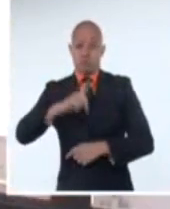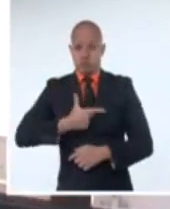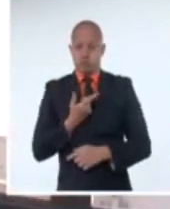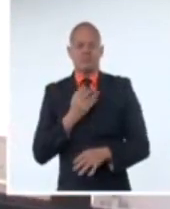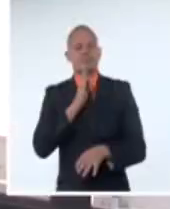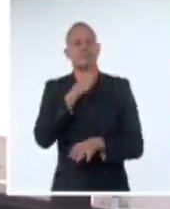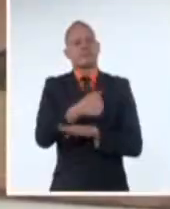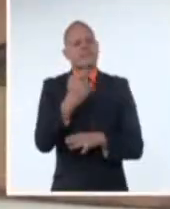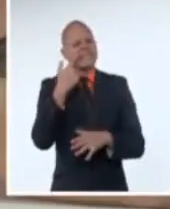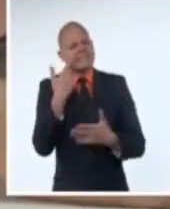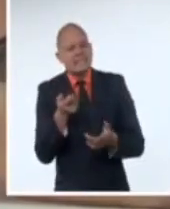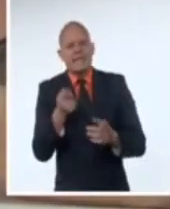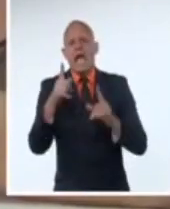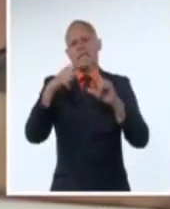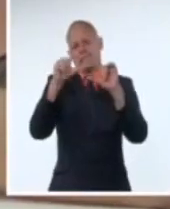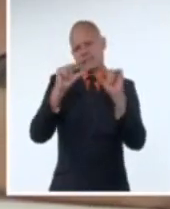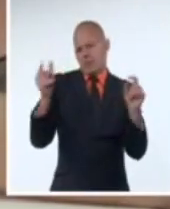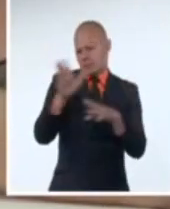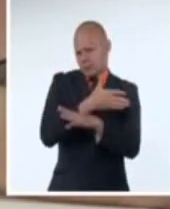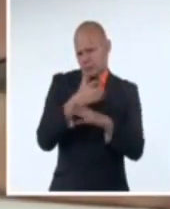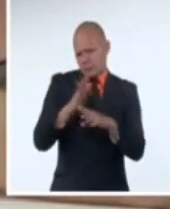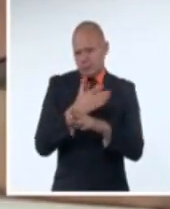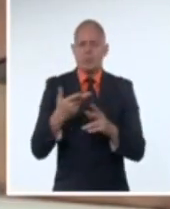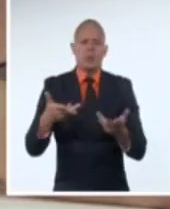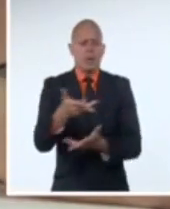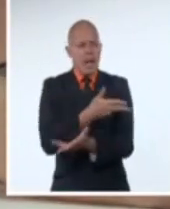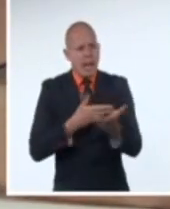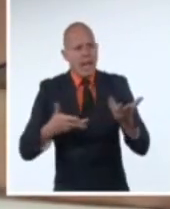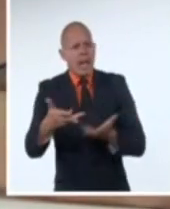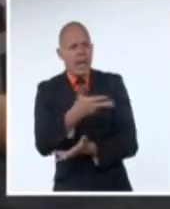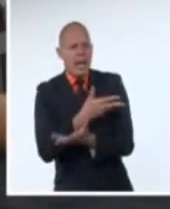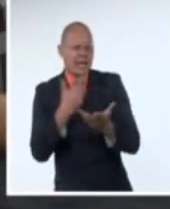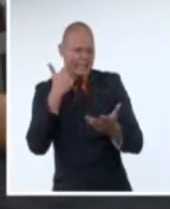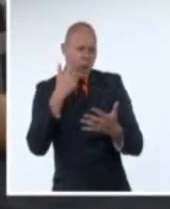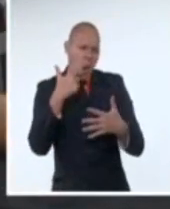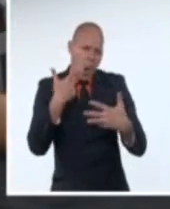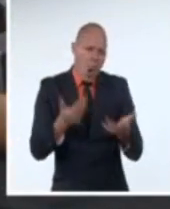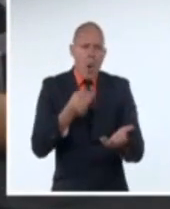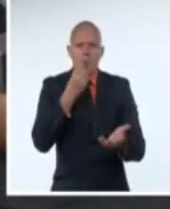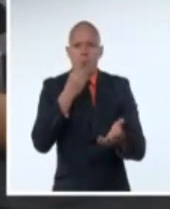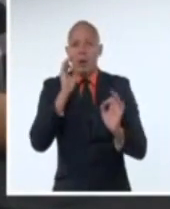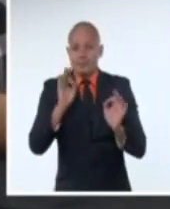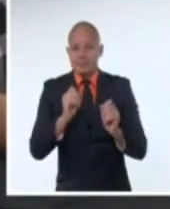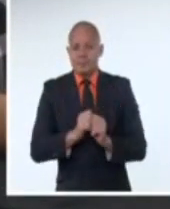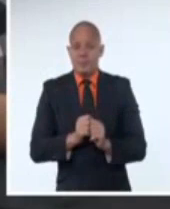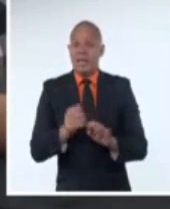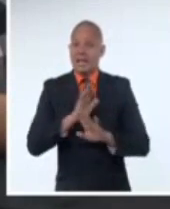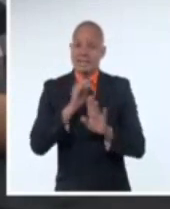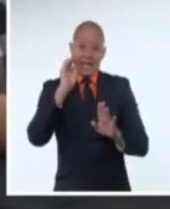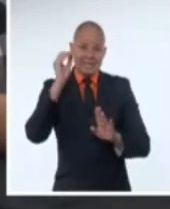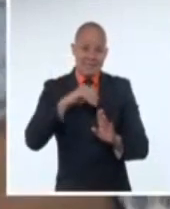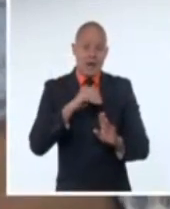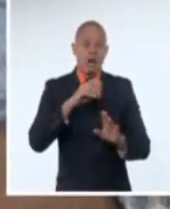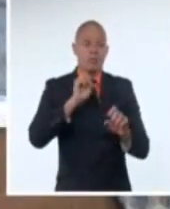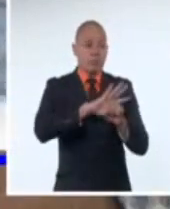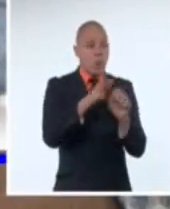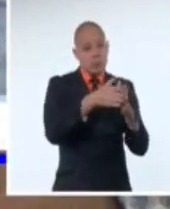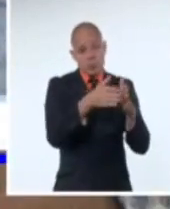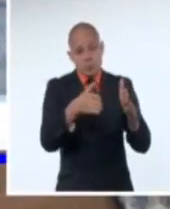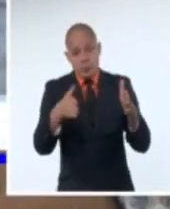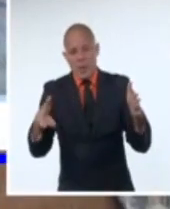-literaria, el apoyo a los diferentes procesos creativos y las alternativas adoptadas durante la pandemia de la COVID-19,